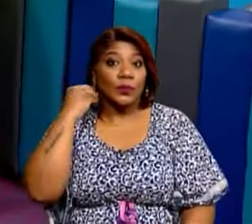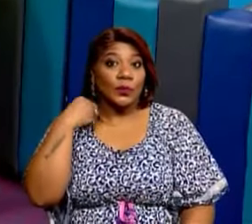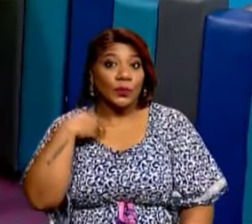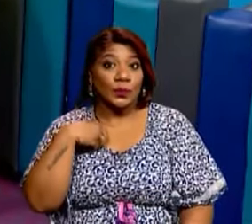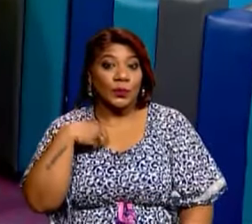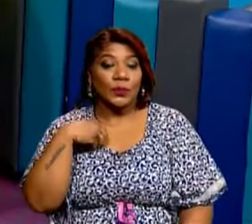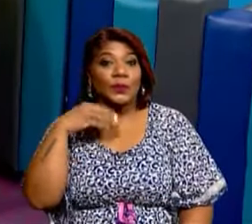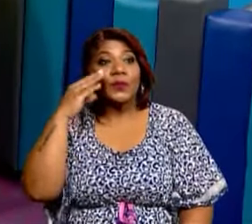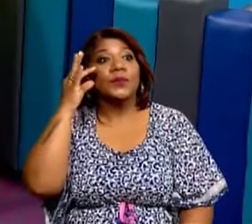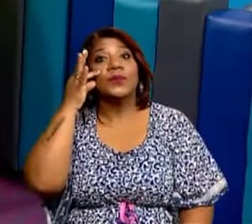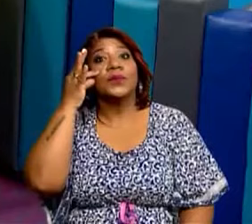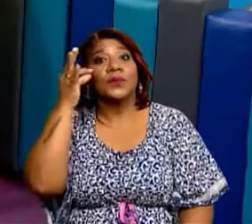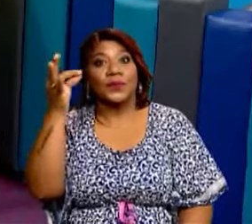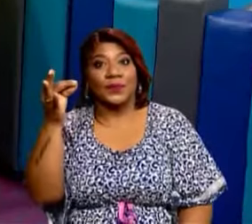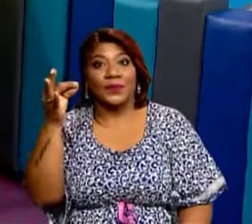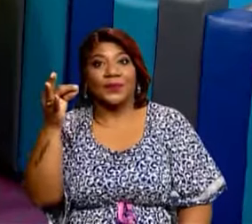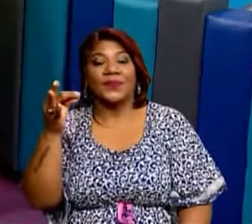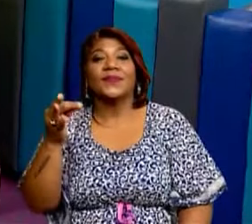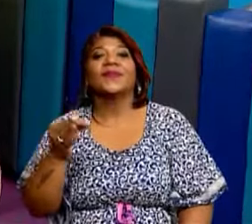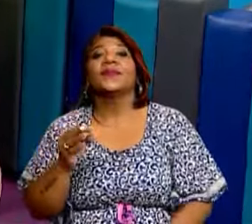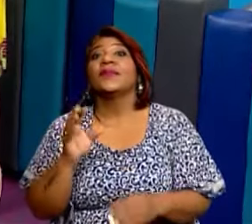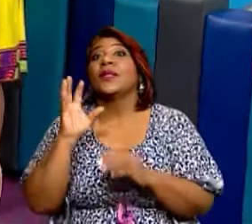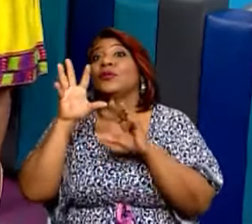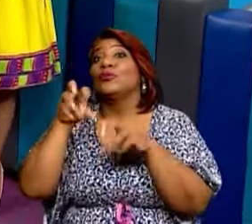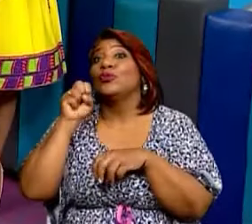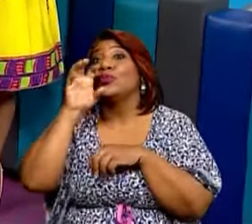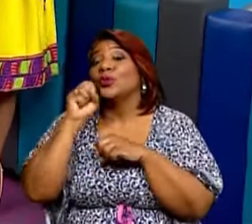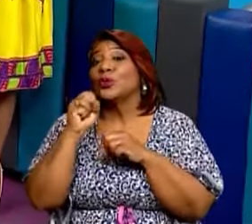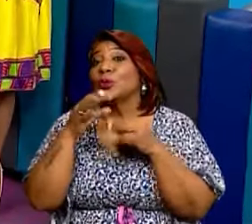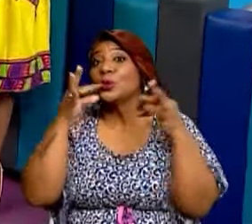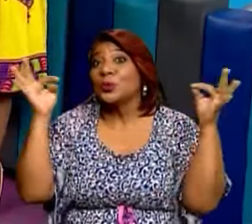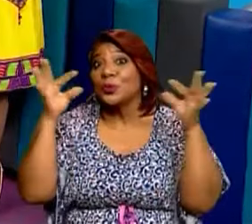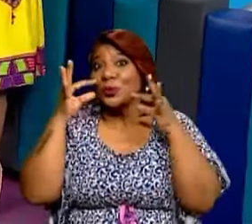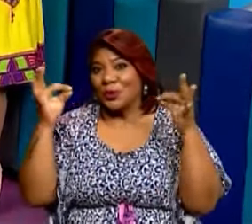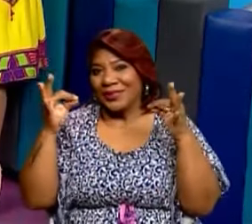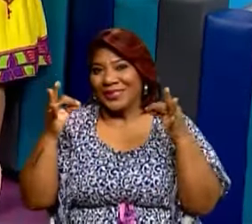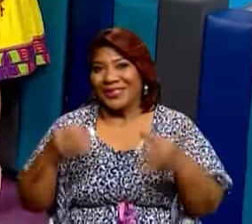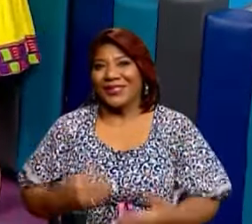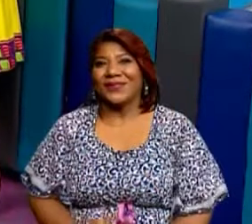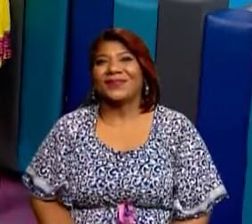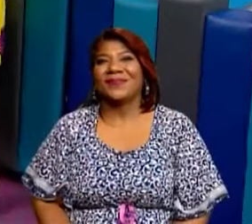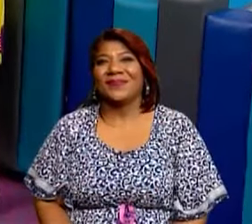abuelos. Y claro, ¿por qué no? También nuestras mascotas forman parte también de nuestra familia.